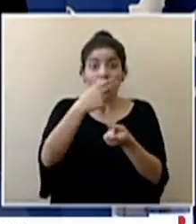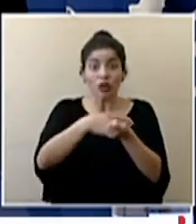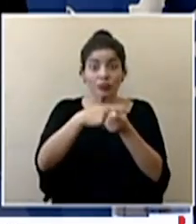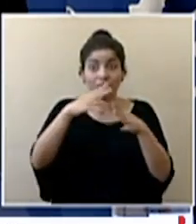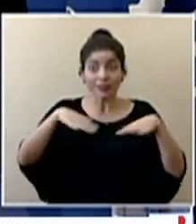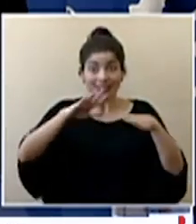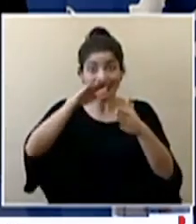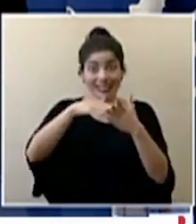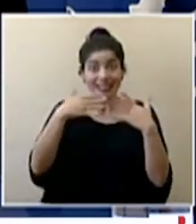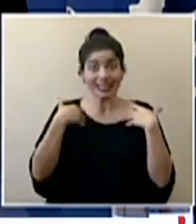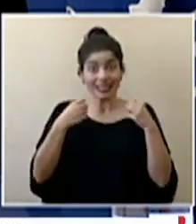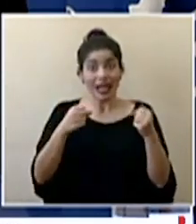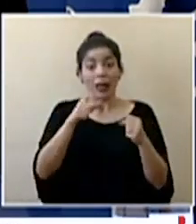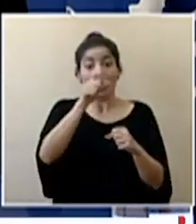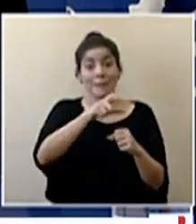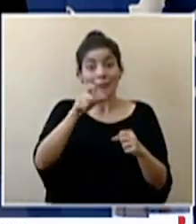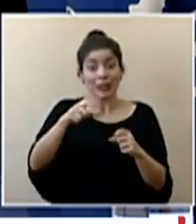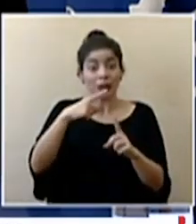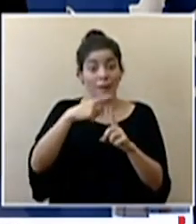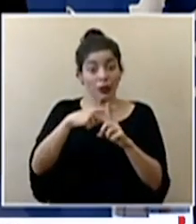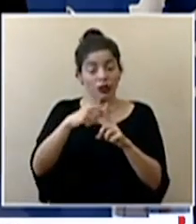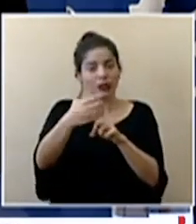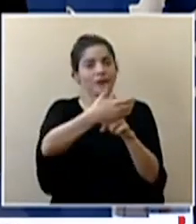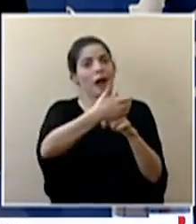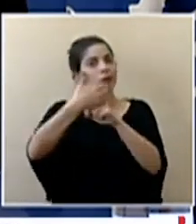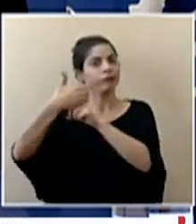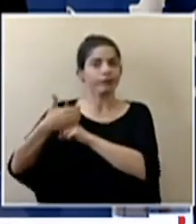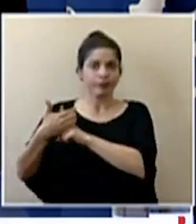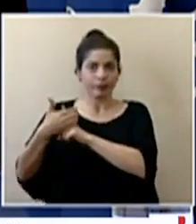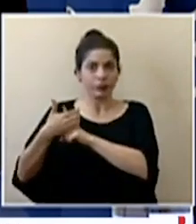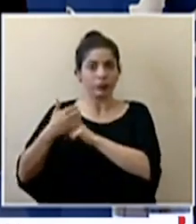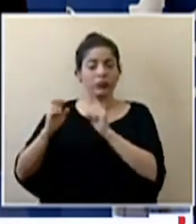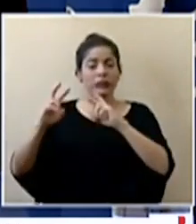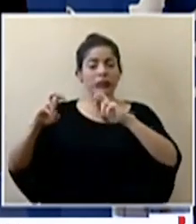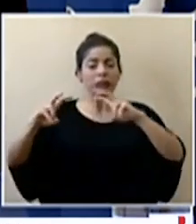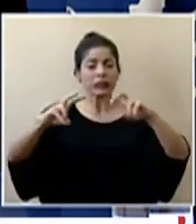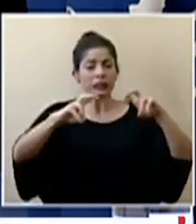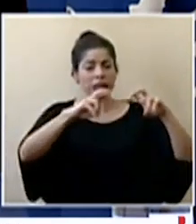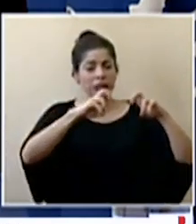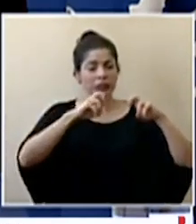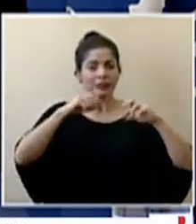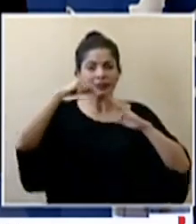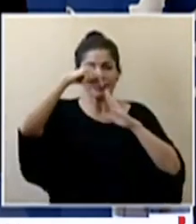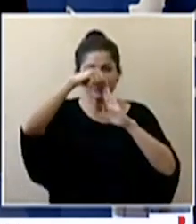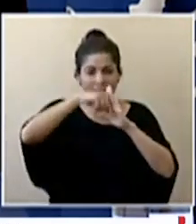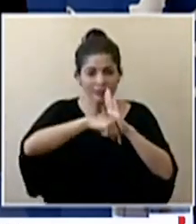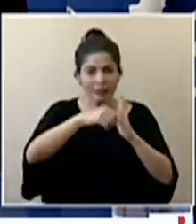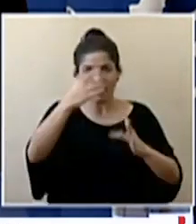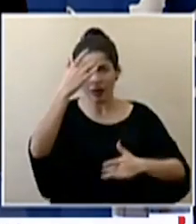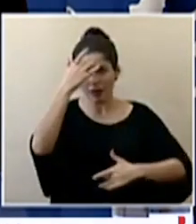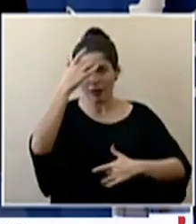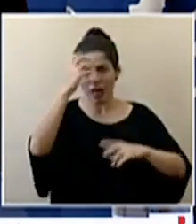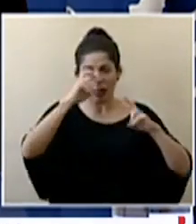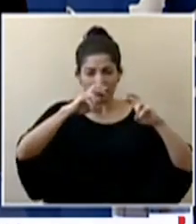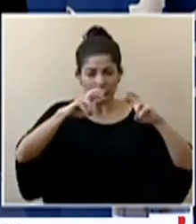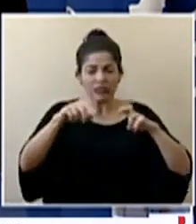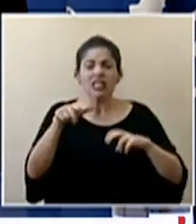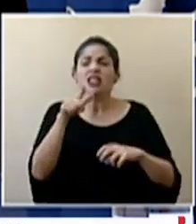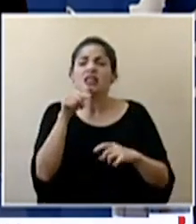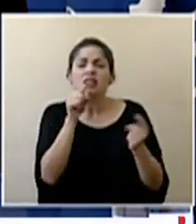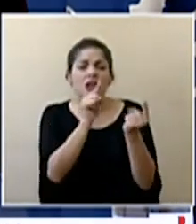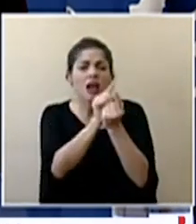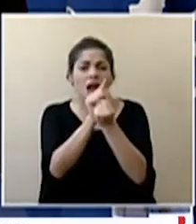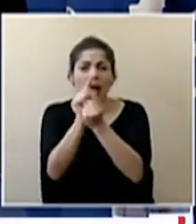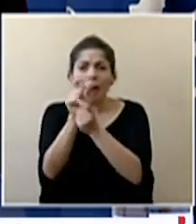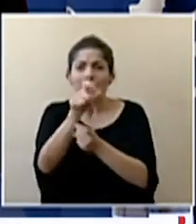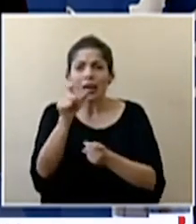hemos aislado a las personas positivas hemos hecho un barrido epidemiológico identificando los contactos cercanos